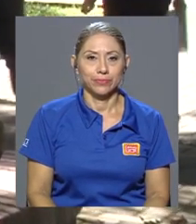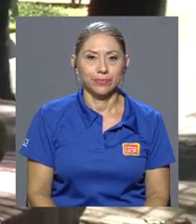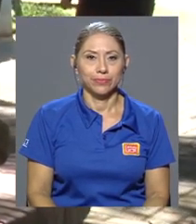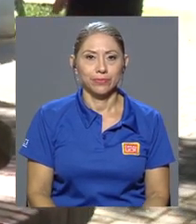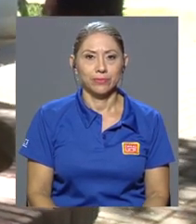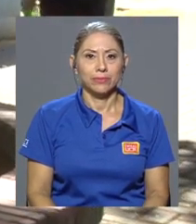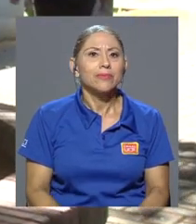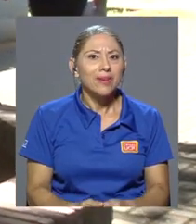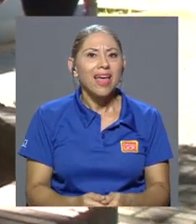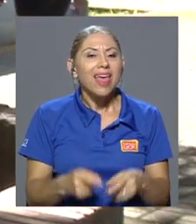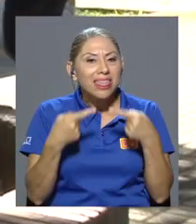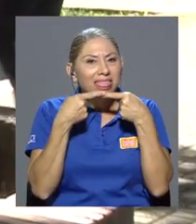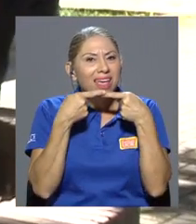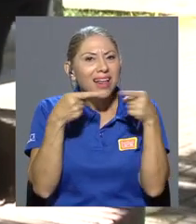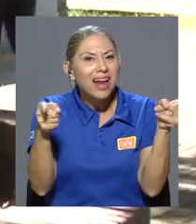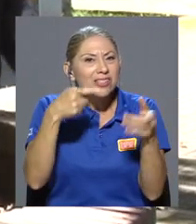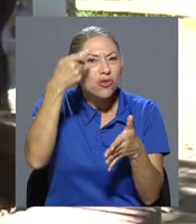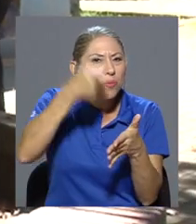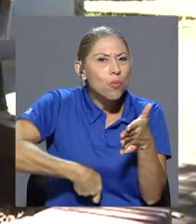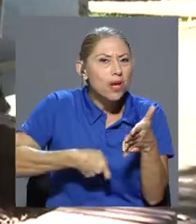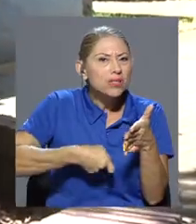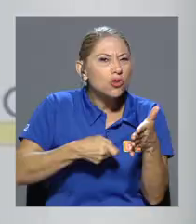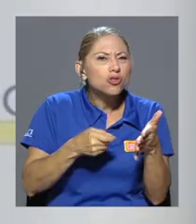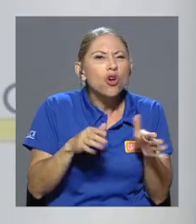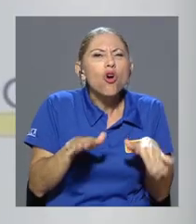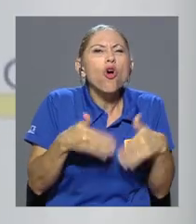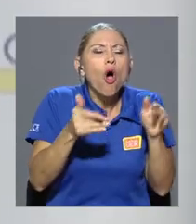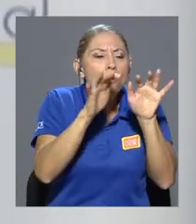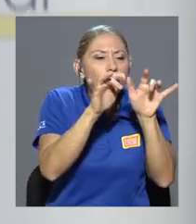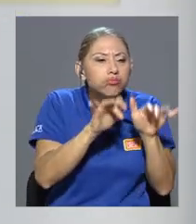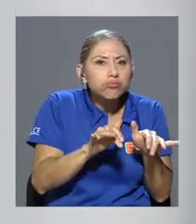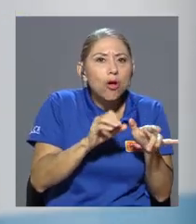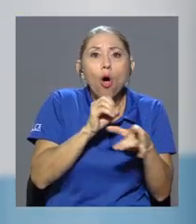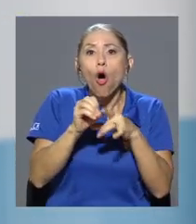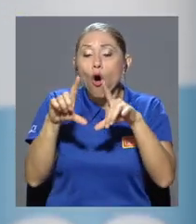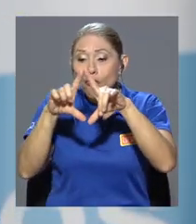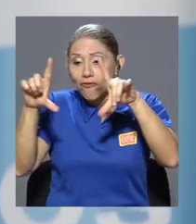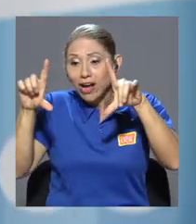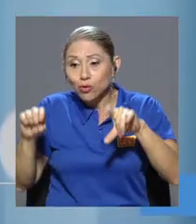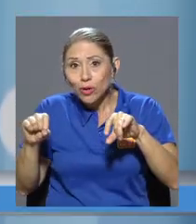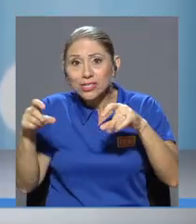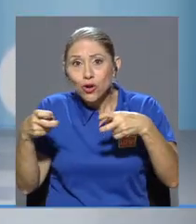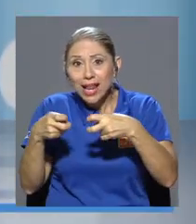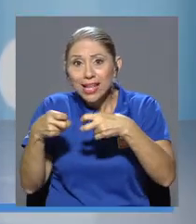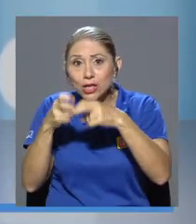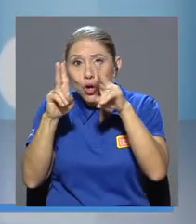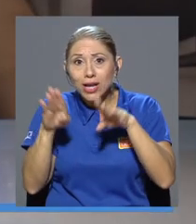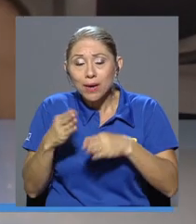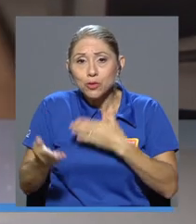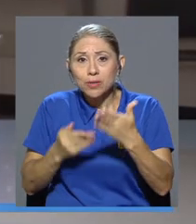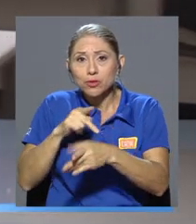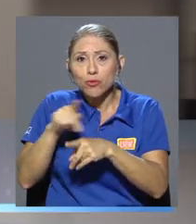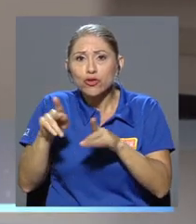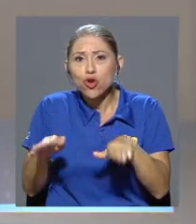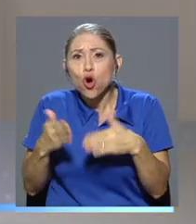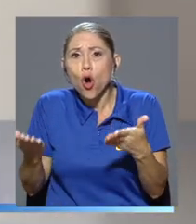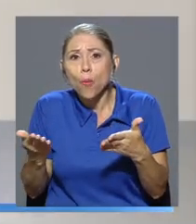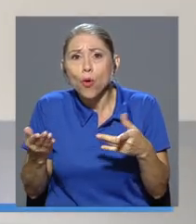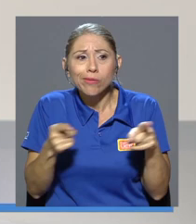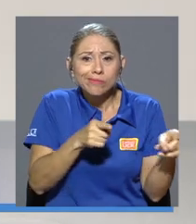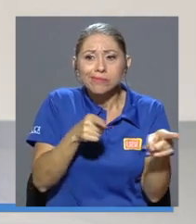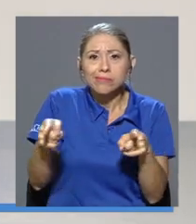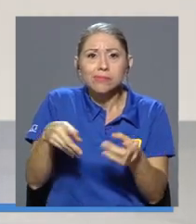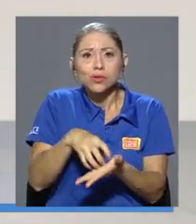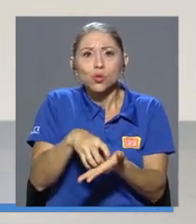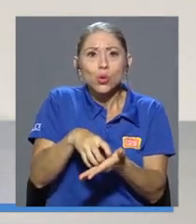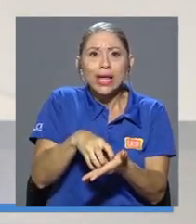¿Cómo llenar una declaración de impuestos o realizar una facturación electrónica por servicios profesionales? Estas dudas generan temor